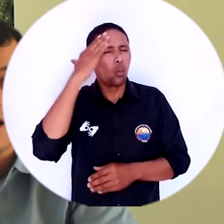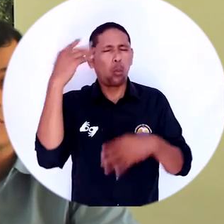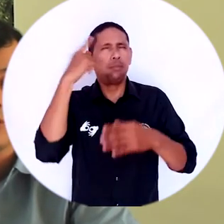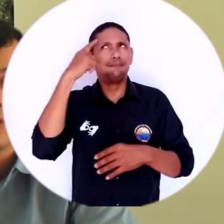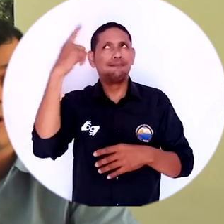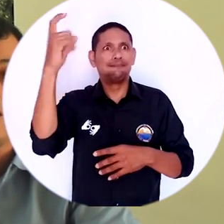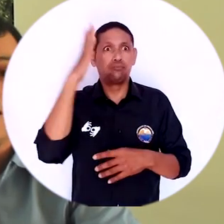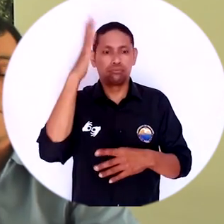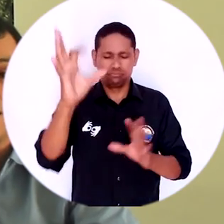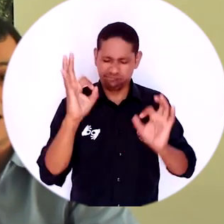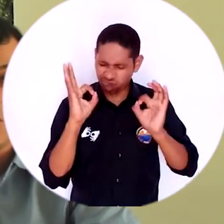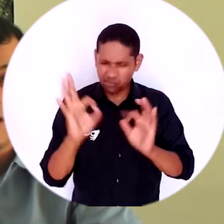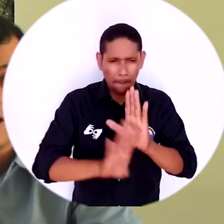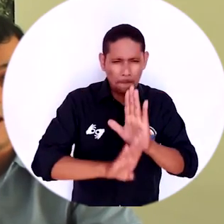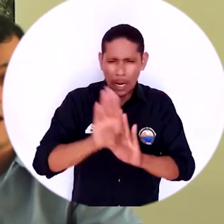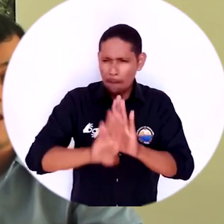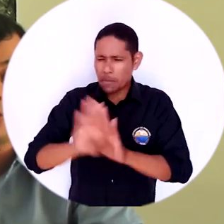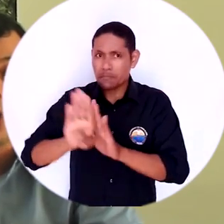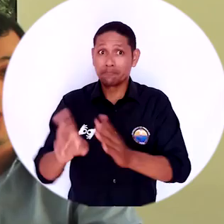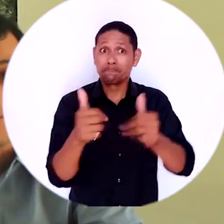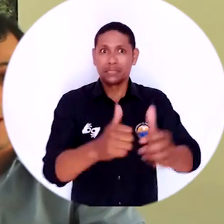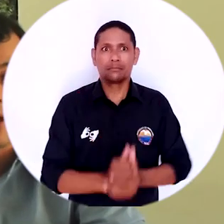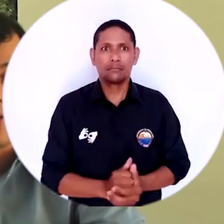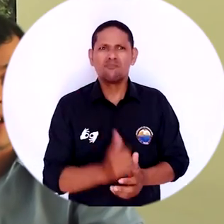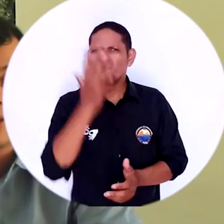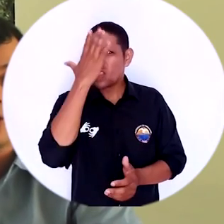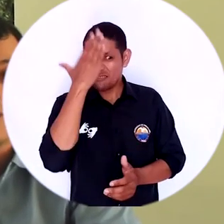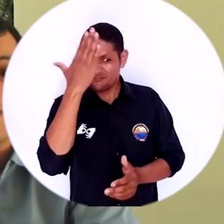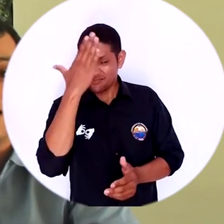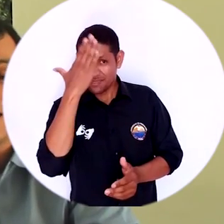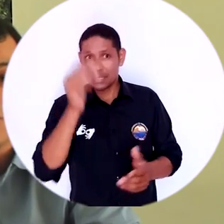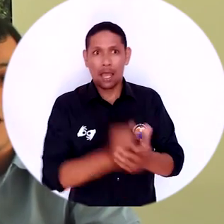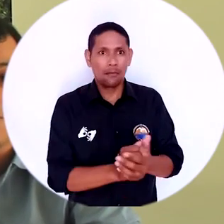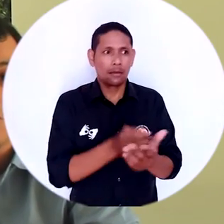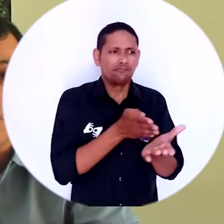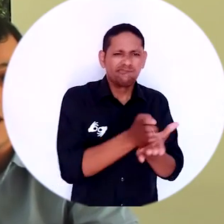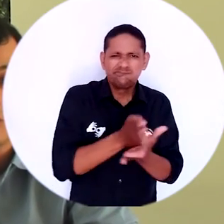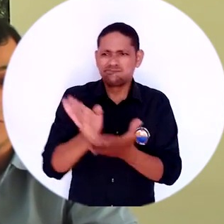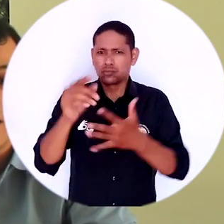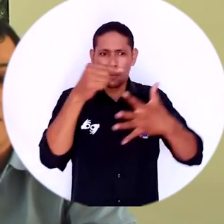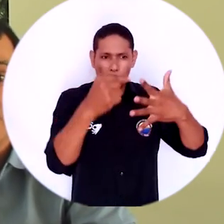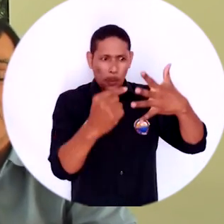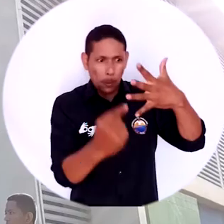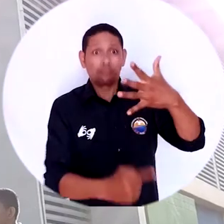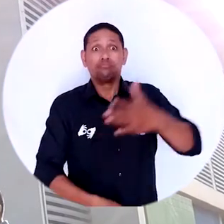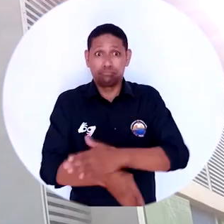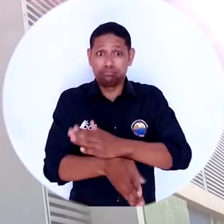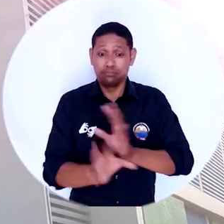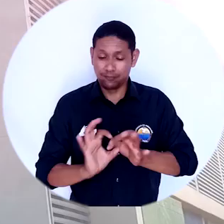éxitos, más consecuciones, basado en que todos los programas que vienen andando bien van a tener una buena continuidad.